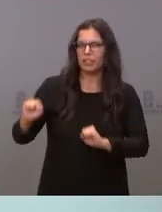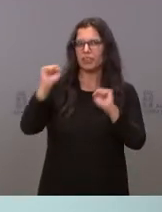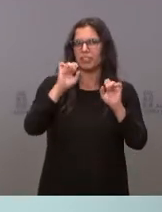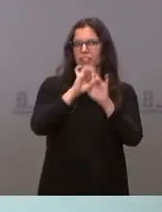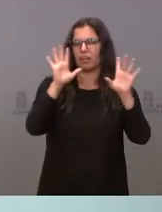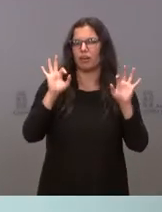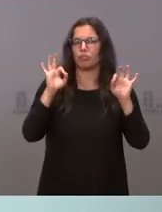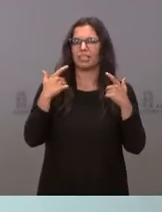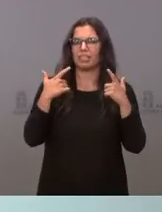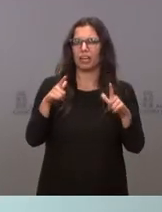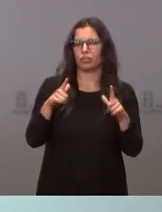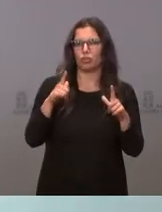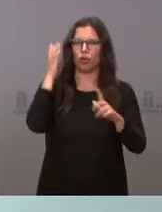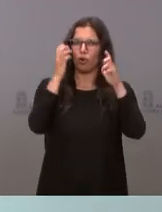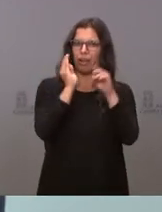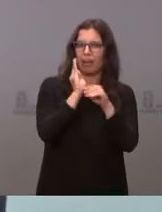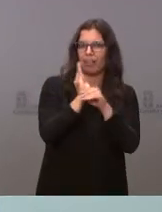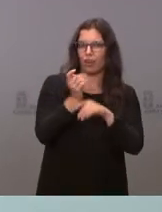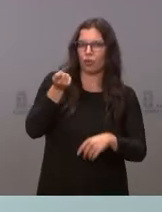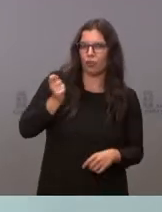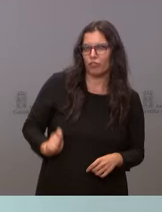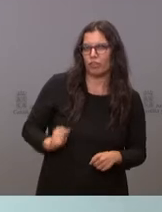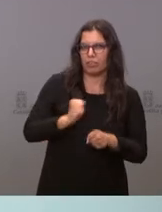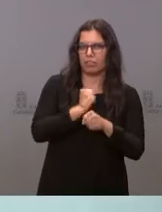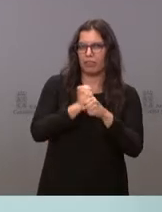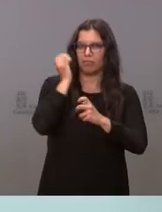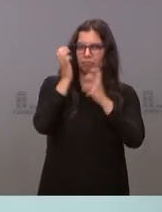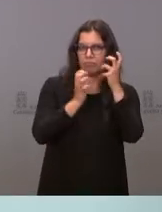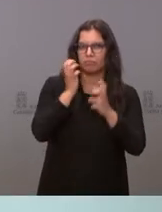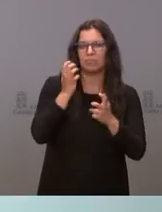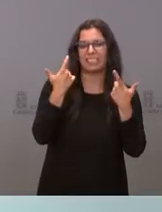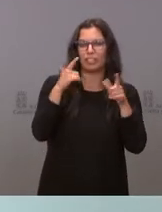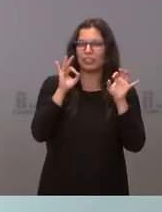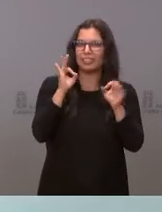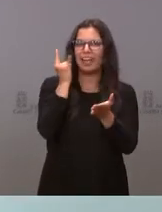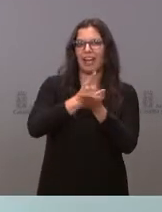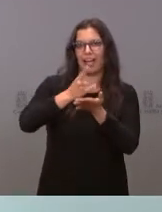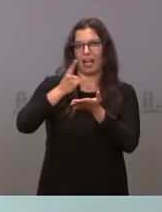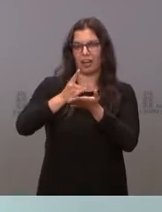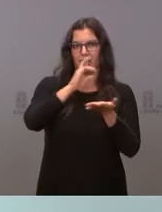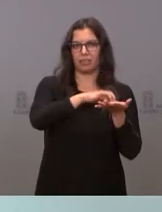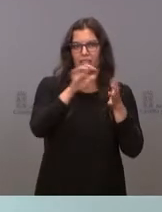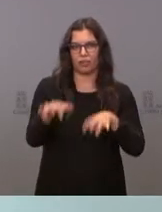sector ganadero, de nuestros profesionales y de todo el sector cárnico de Castilla y León.